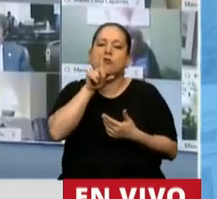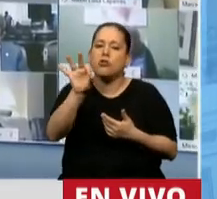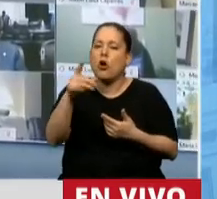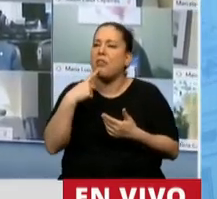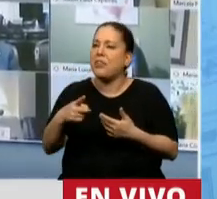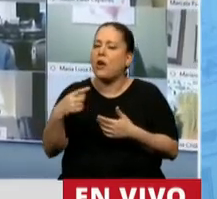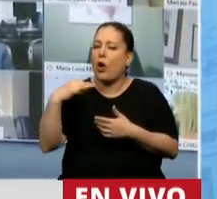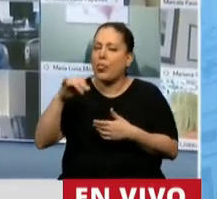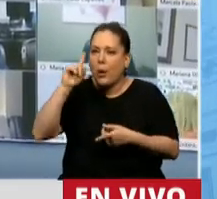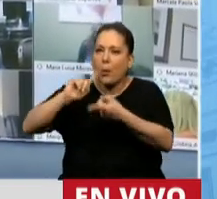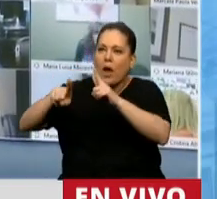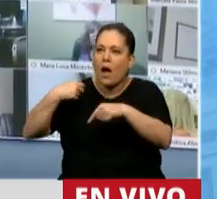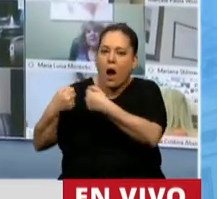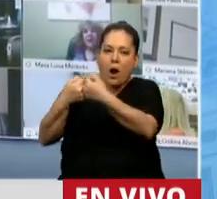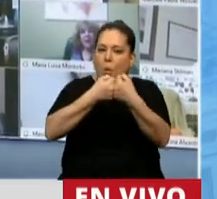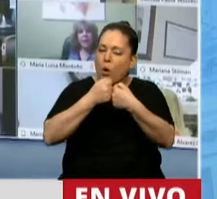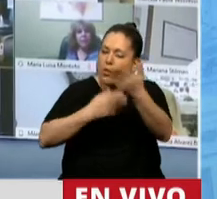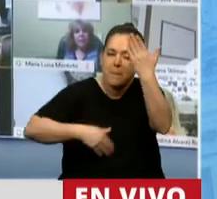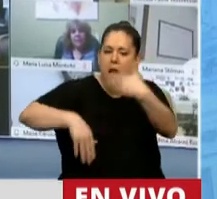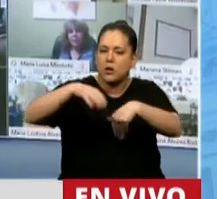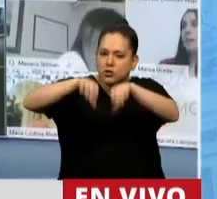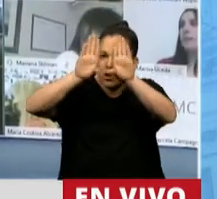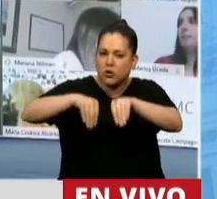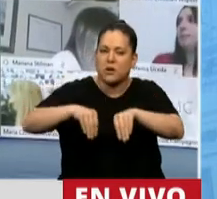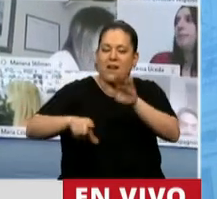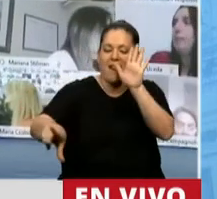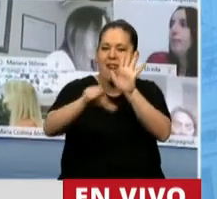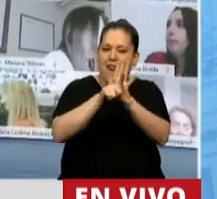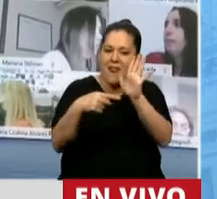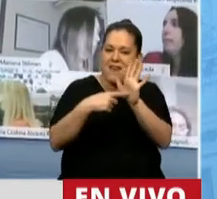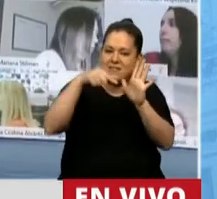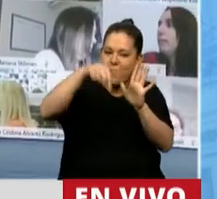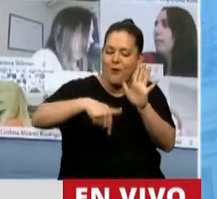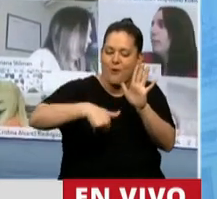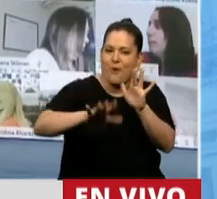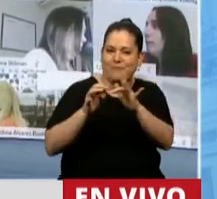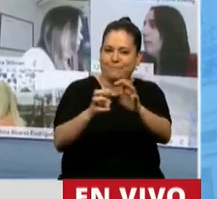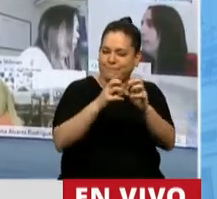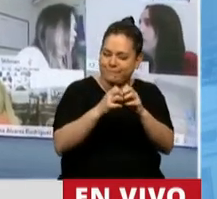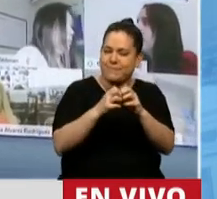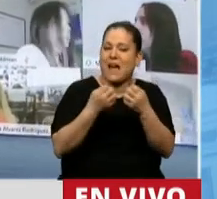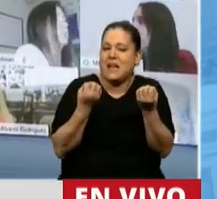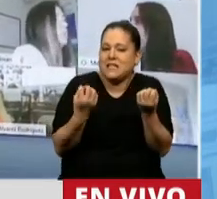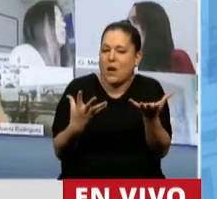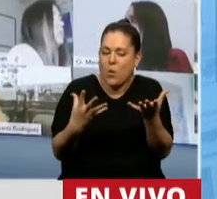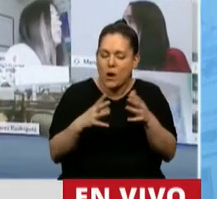consensos mayoritarios amplios las leyes que estamos tratando. Así que